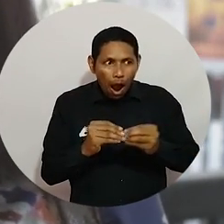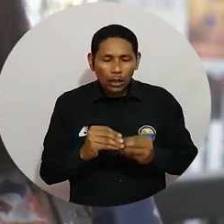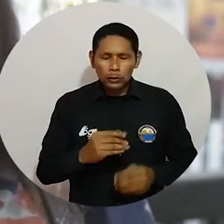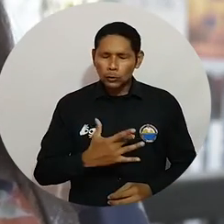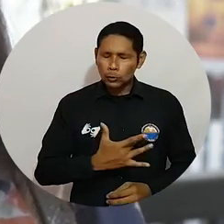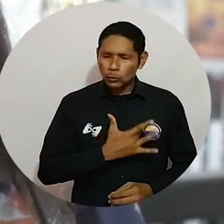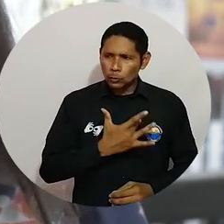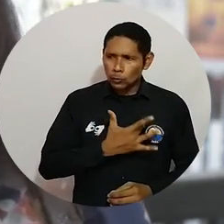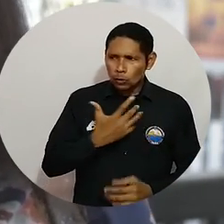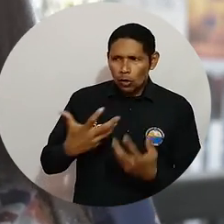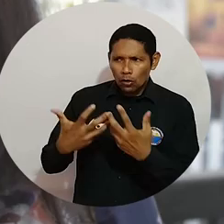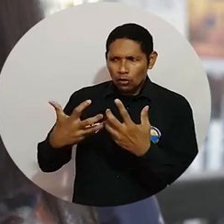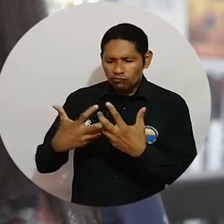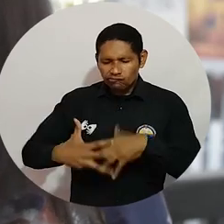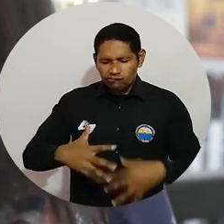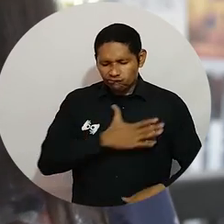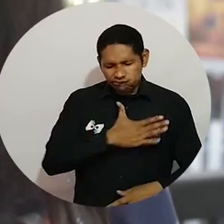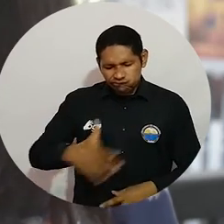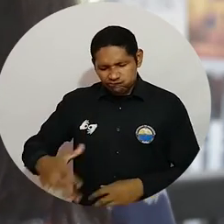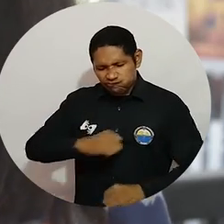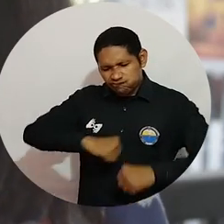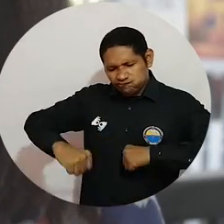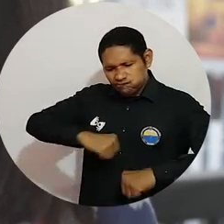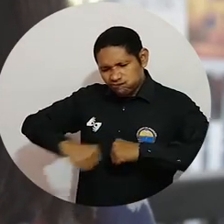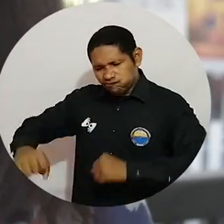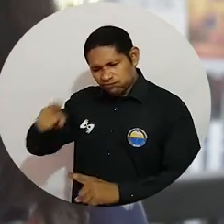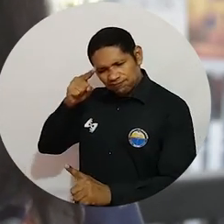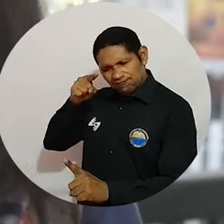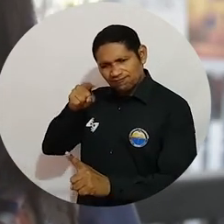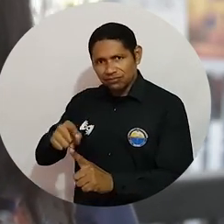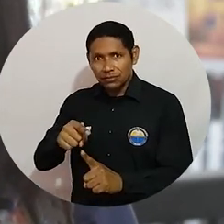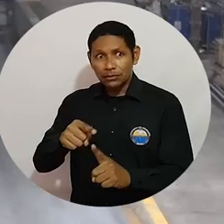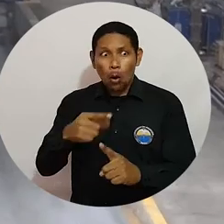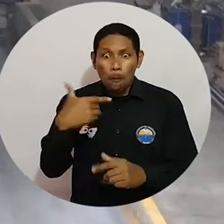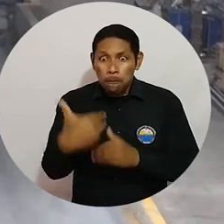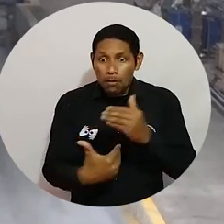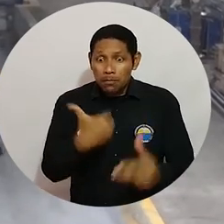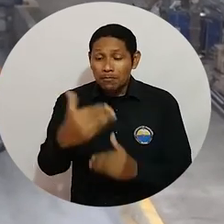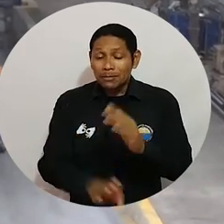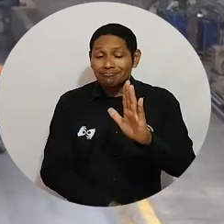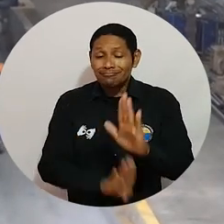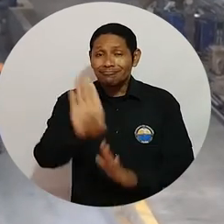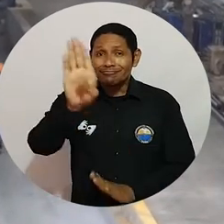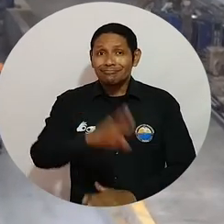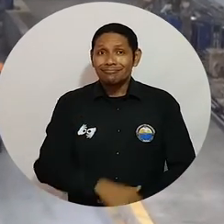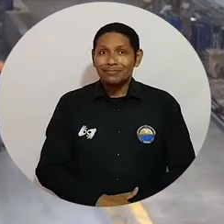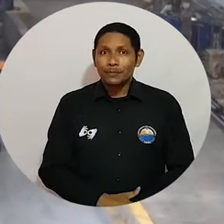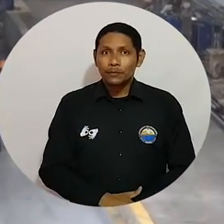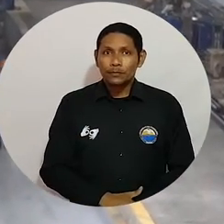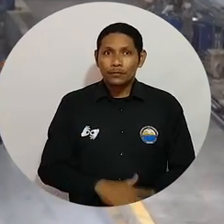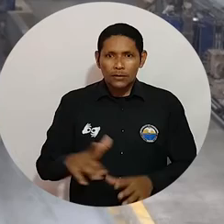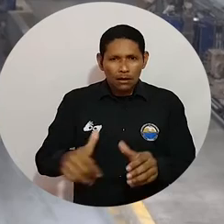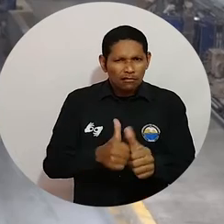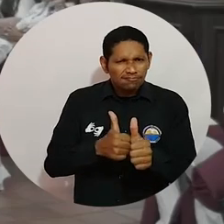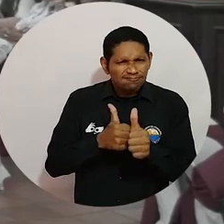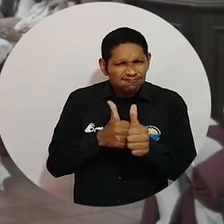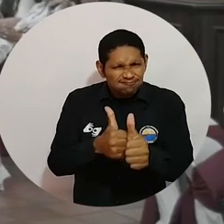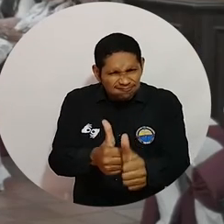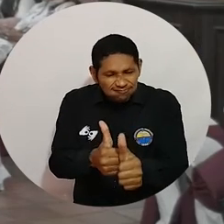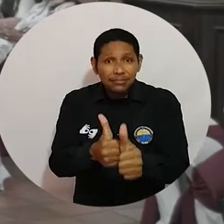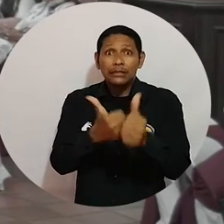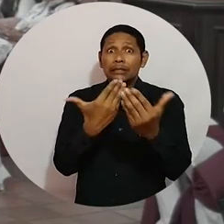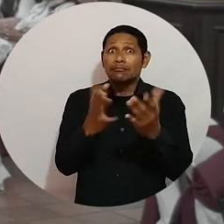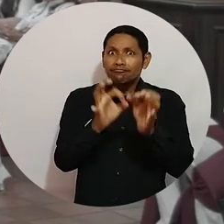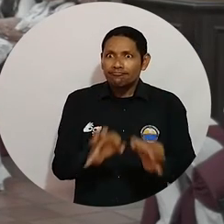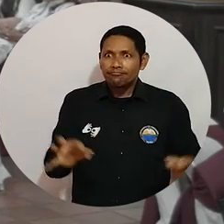pueden generar empatía y sentido de pertenencia con la empresa a donde van a llegar, van a iniciar un camino exitoso. Esta